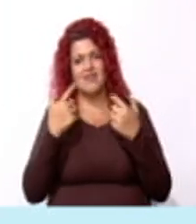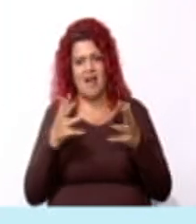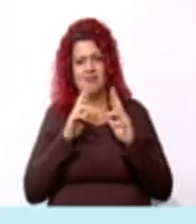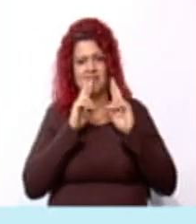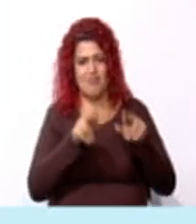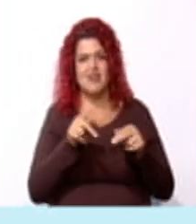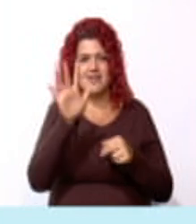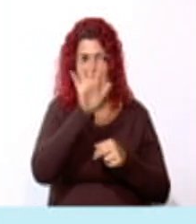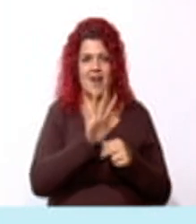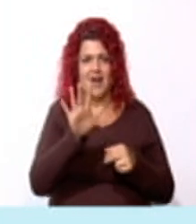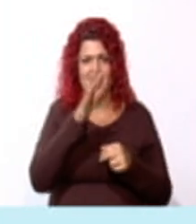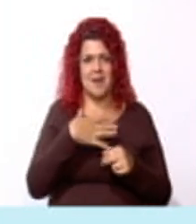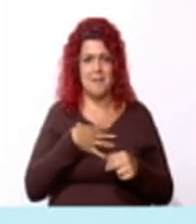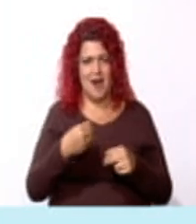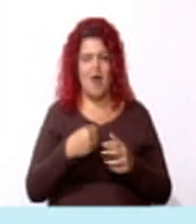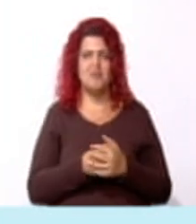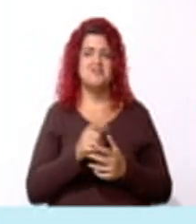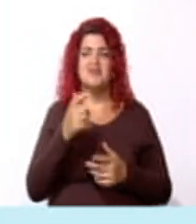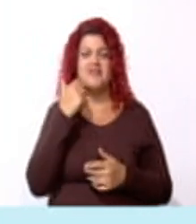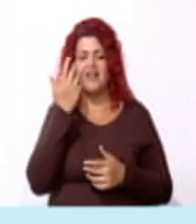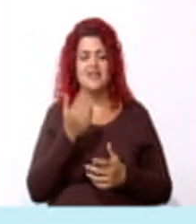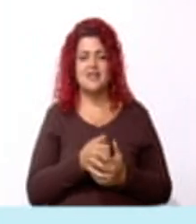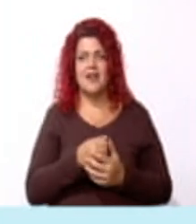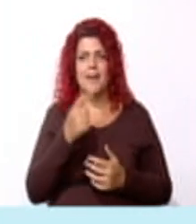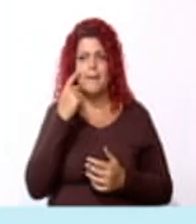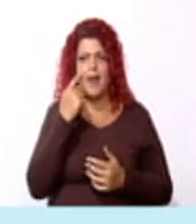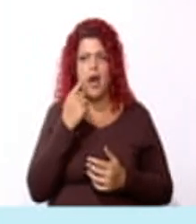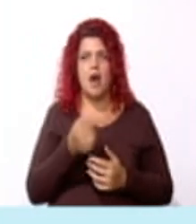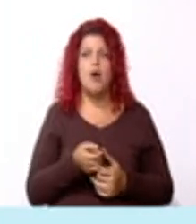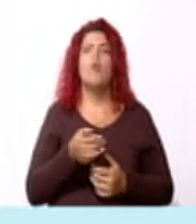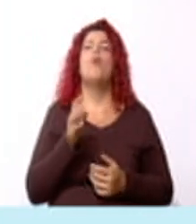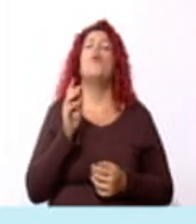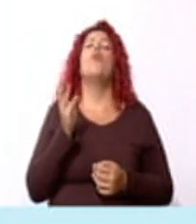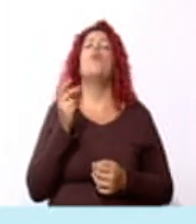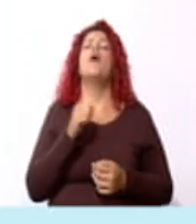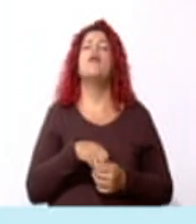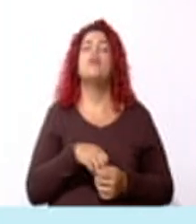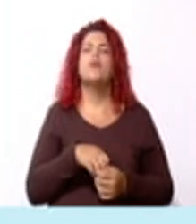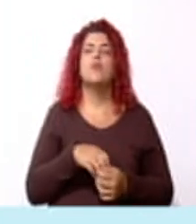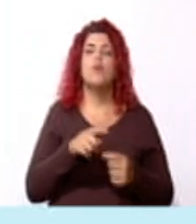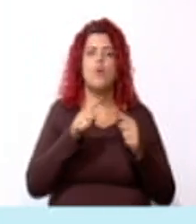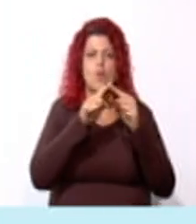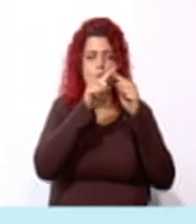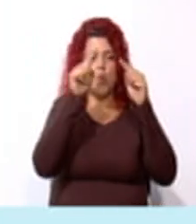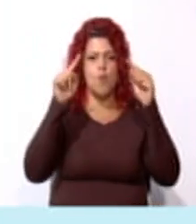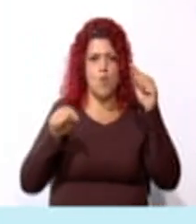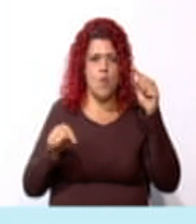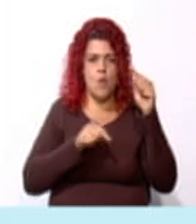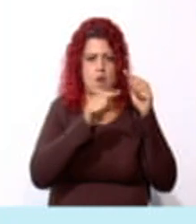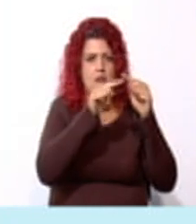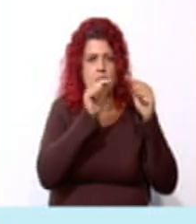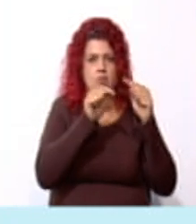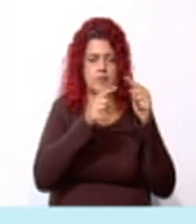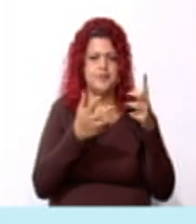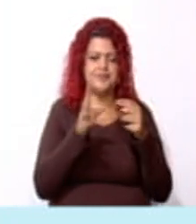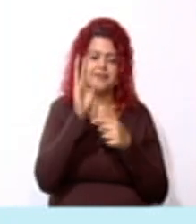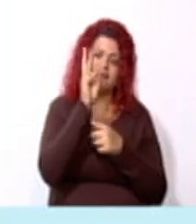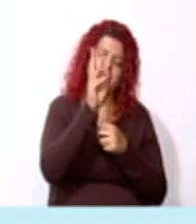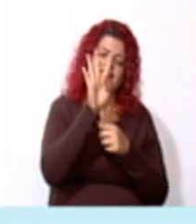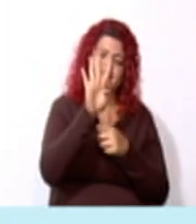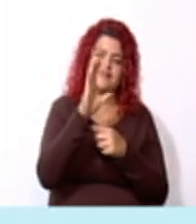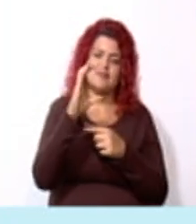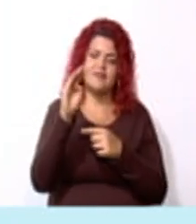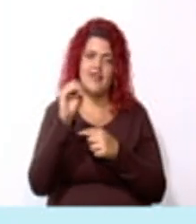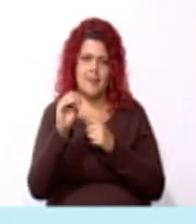¿Lo ven? Ahí, sencillito. Entonces, ¿cuánto era el área del cuadrado? Sesenta y cuatro centímetros